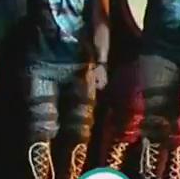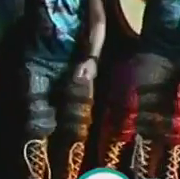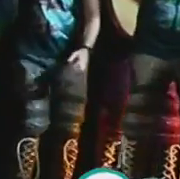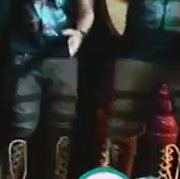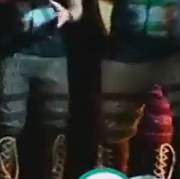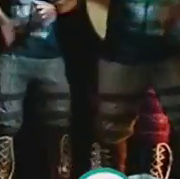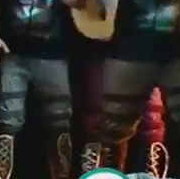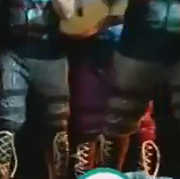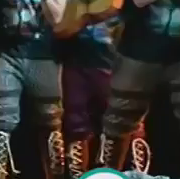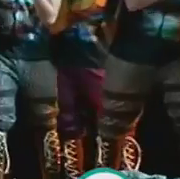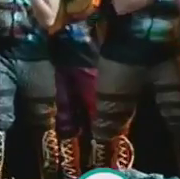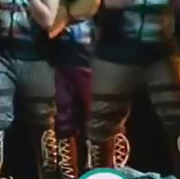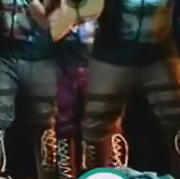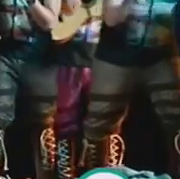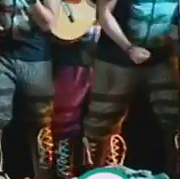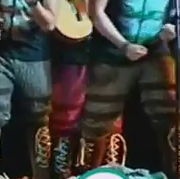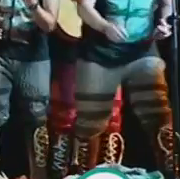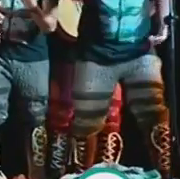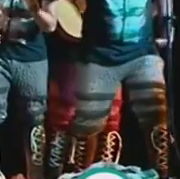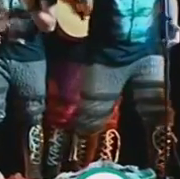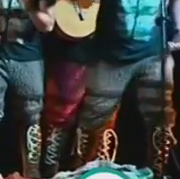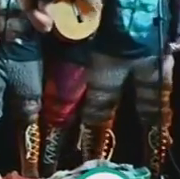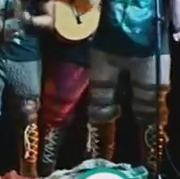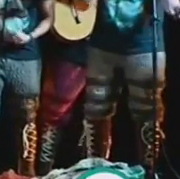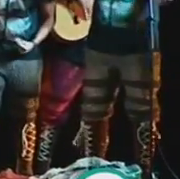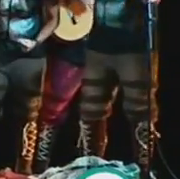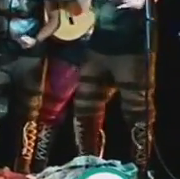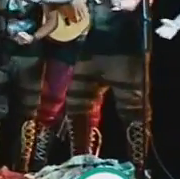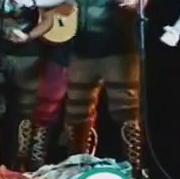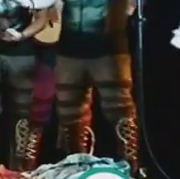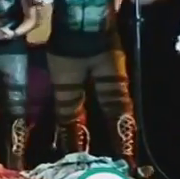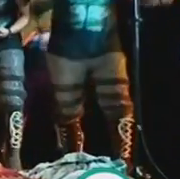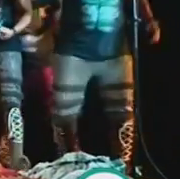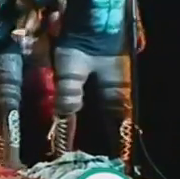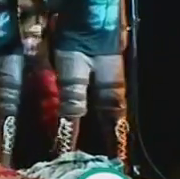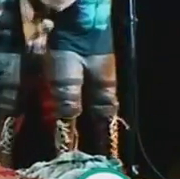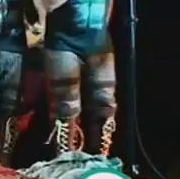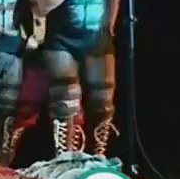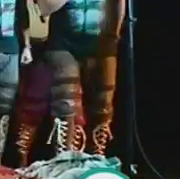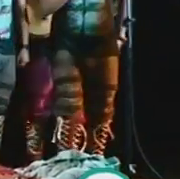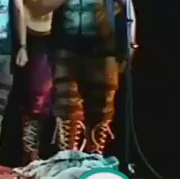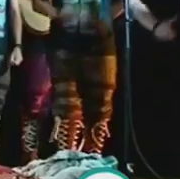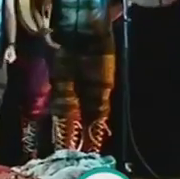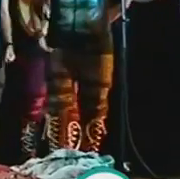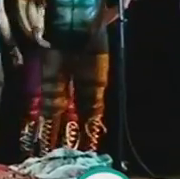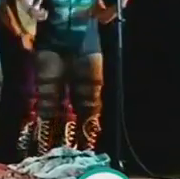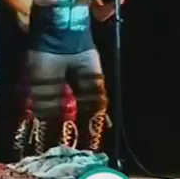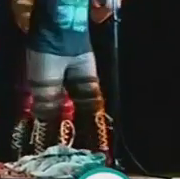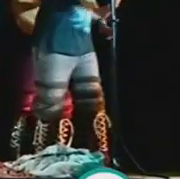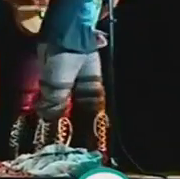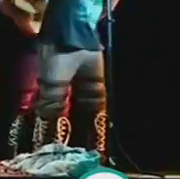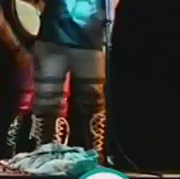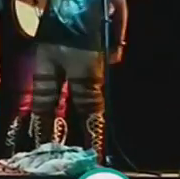Puerta de sol, aprieta mi mano sin miedo, que siesta que siempre, tú y yo sabemos en verdad,